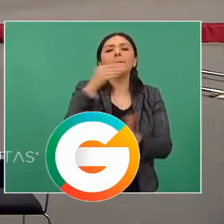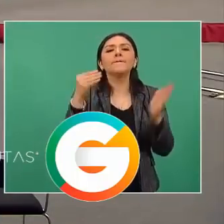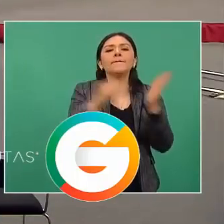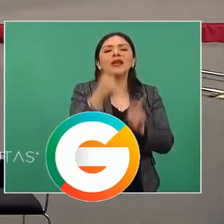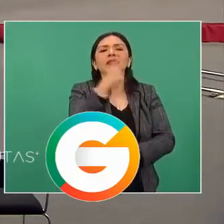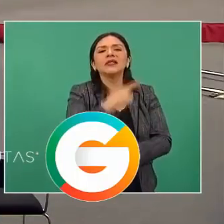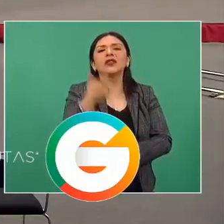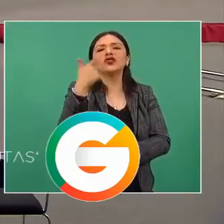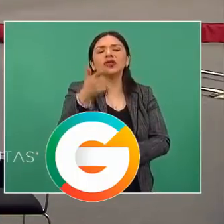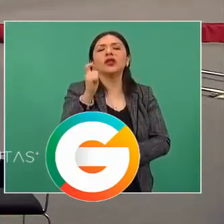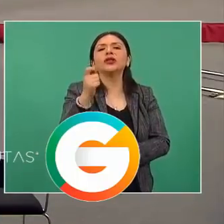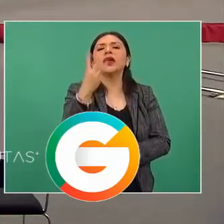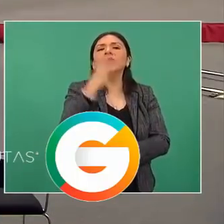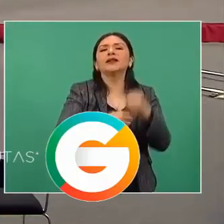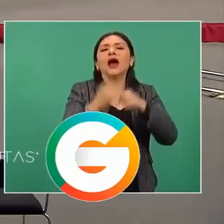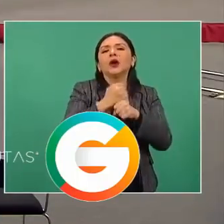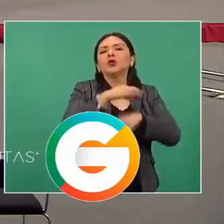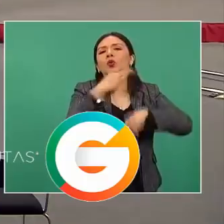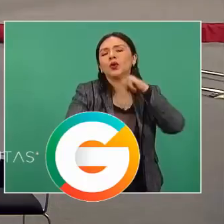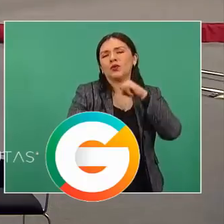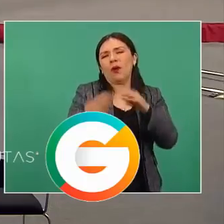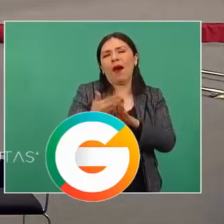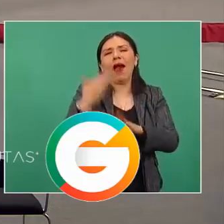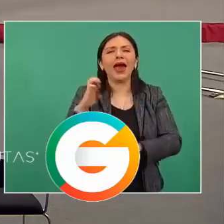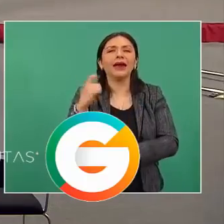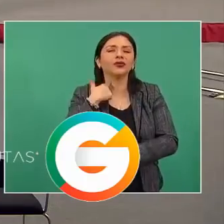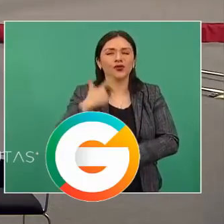asegurado en los tres últimos años. Adelante.